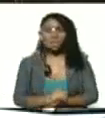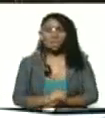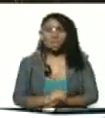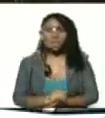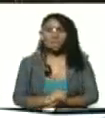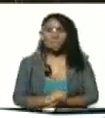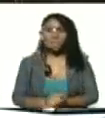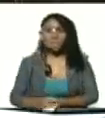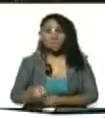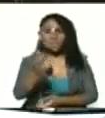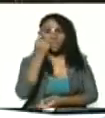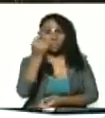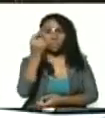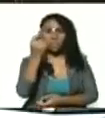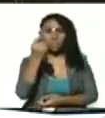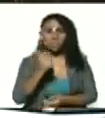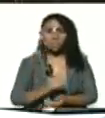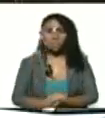Ninguno.